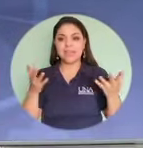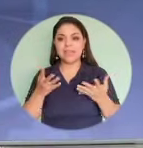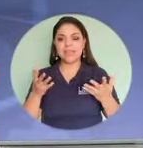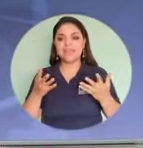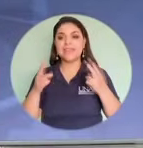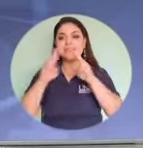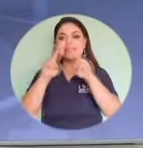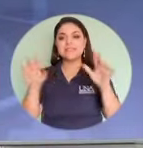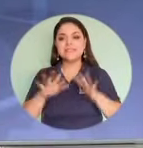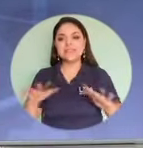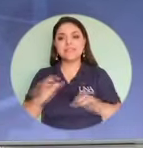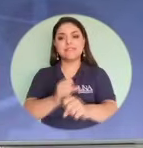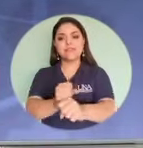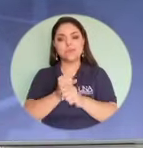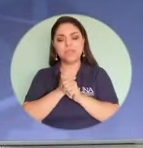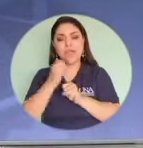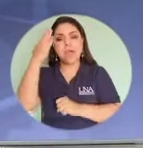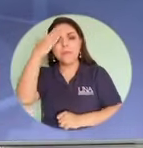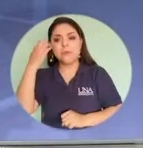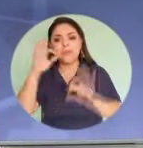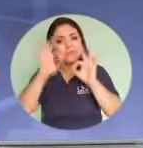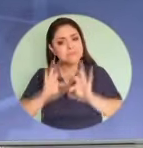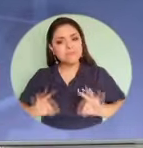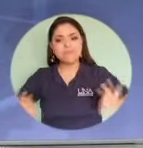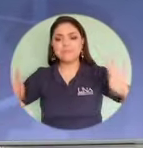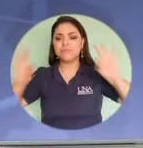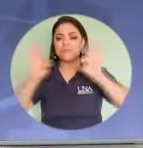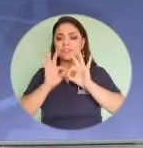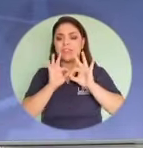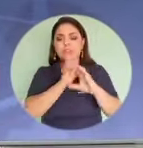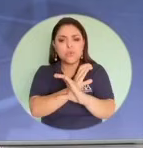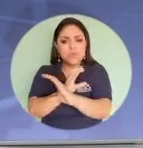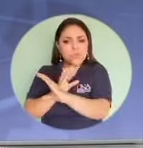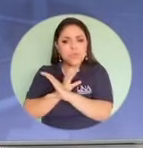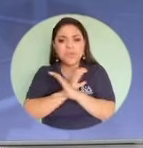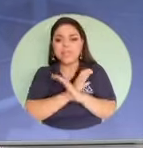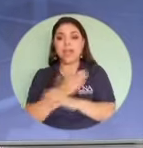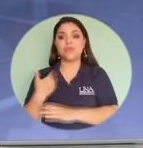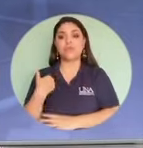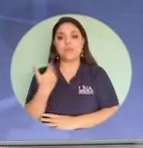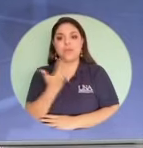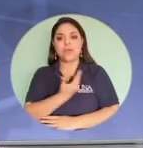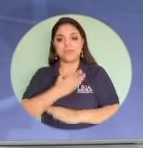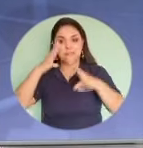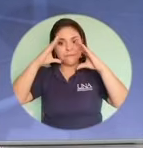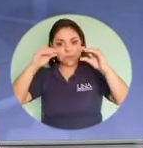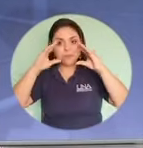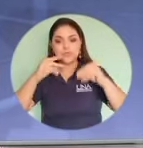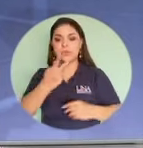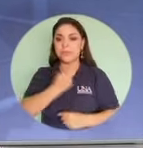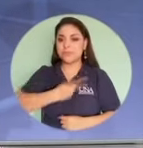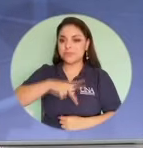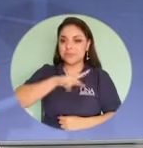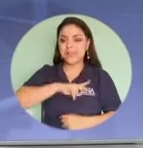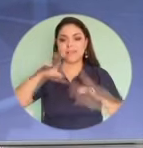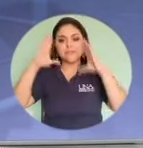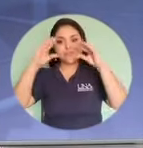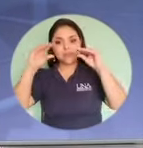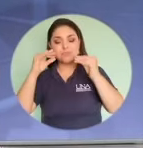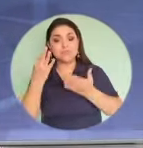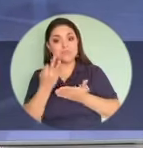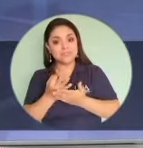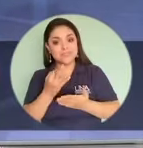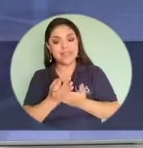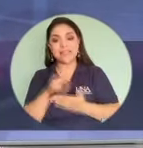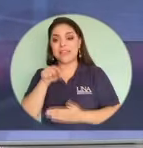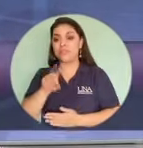importante que protejamos todo lo nuestro y eso involucra a todos nuestros datos personales, nuestros datos financieros. Y en eso pues